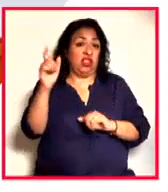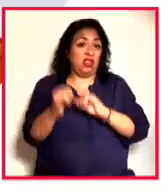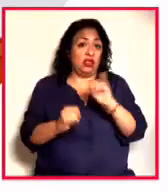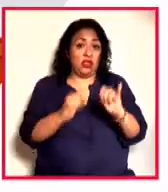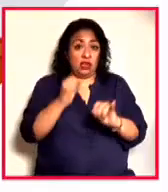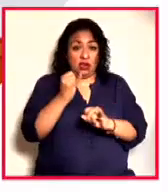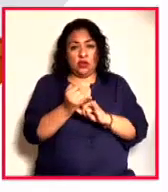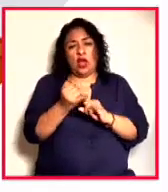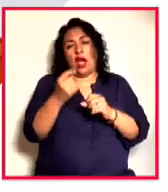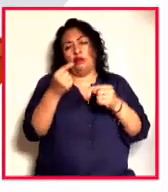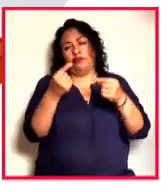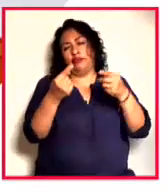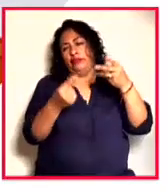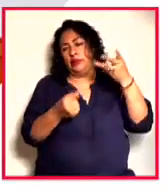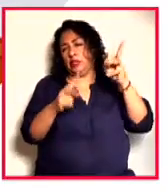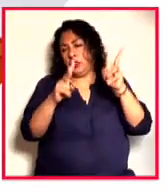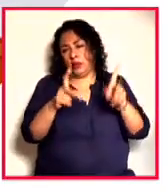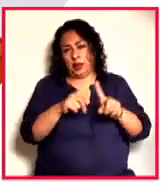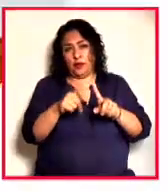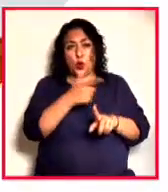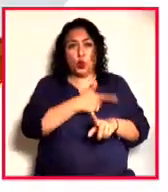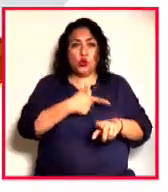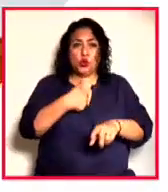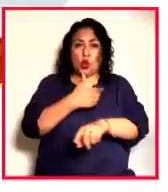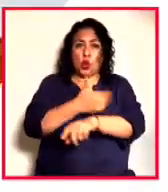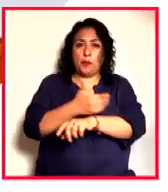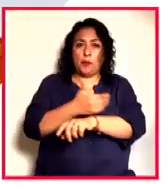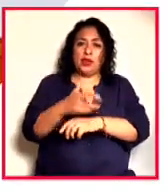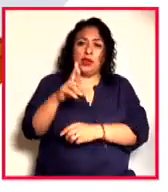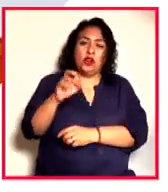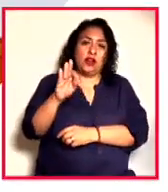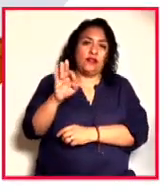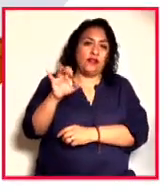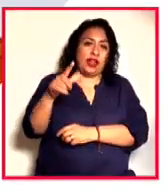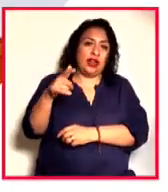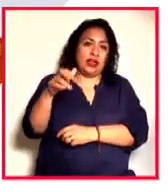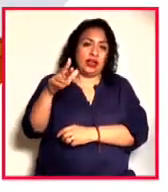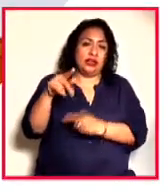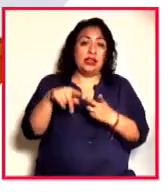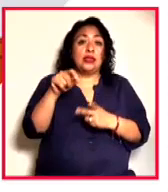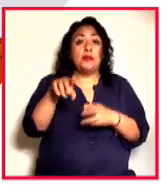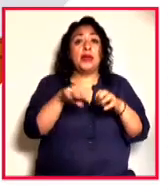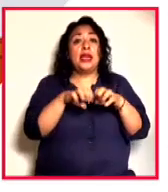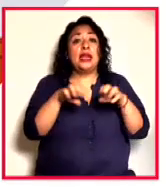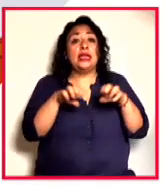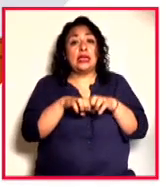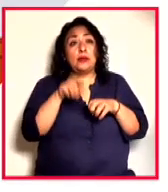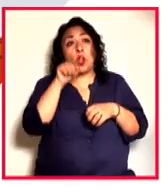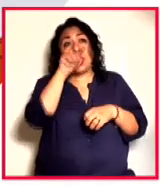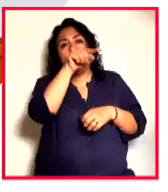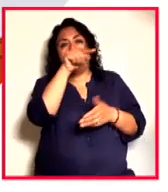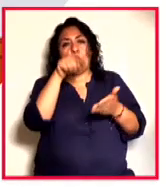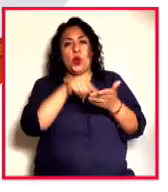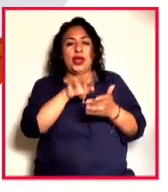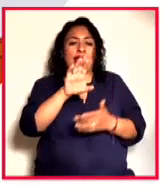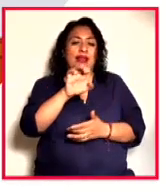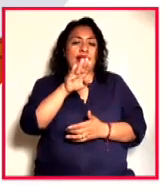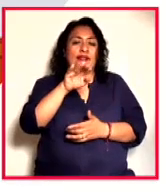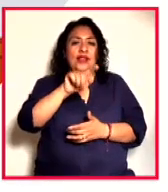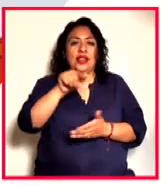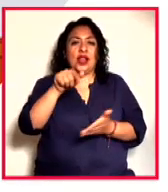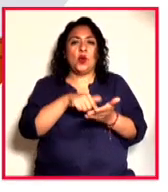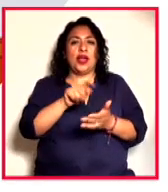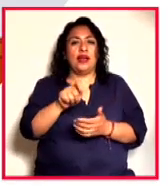muchos otros contenidos. Qué gusto estar con mi compañero Rafael García Villegas y también con todo el equipo, allí en cabina, en Canal 22,